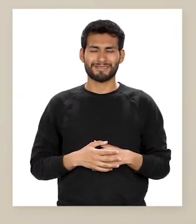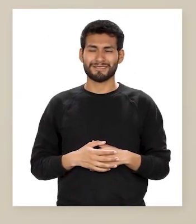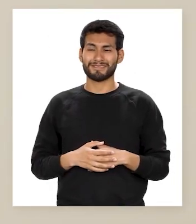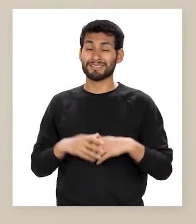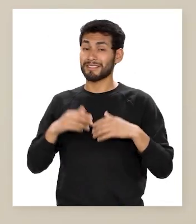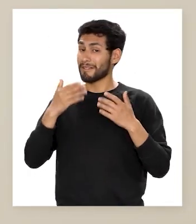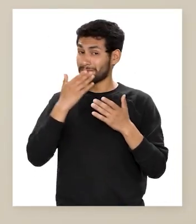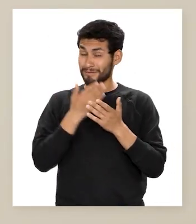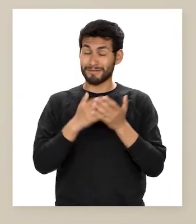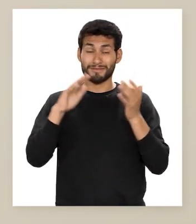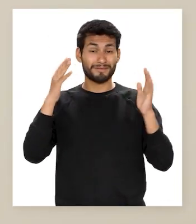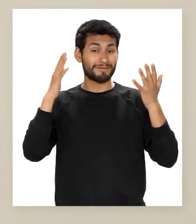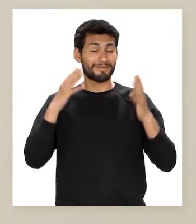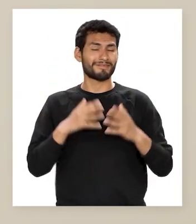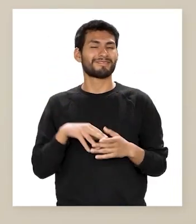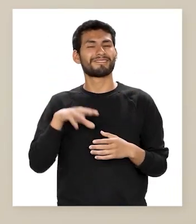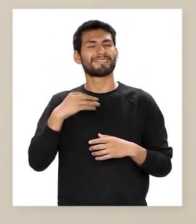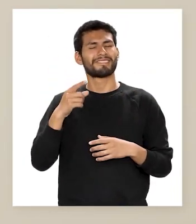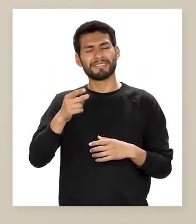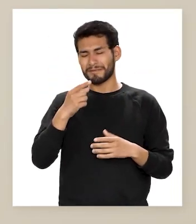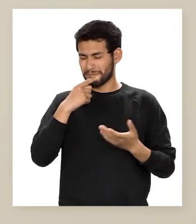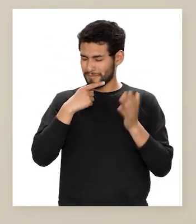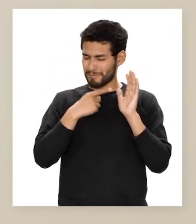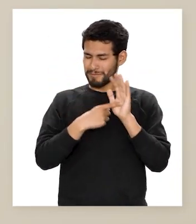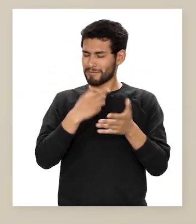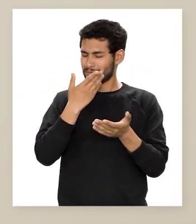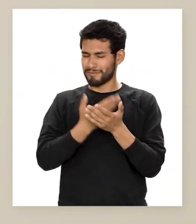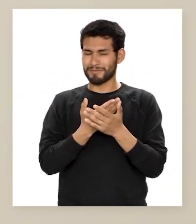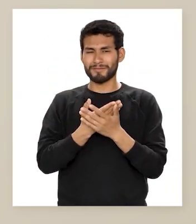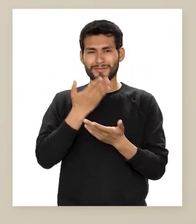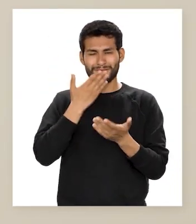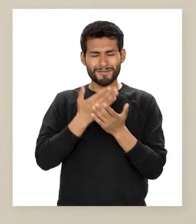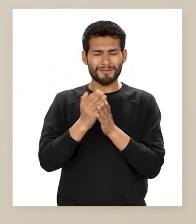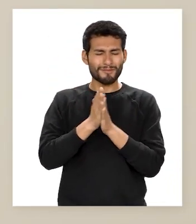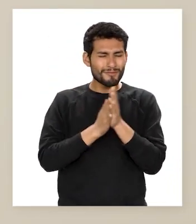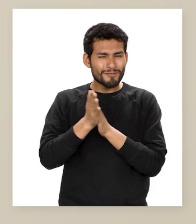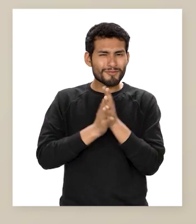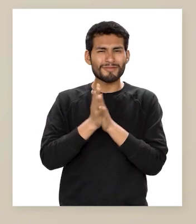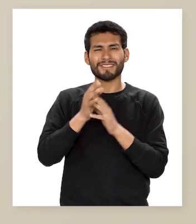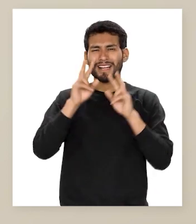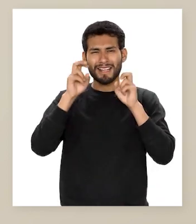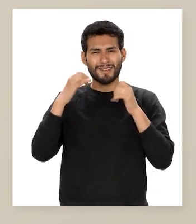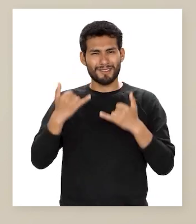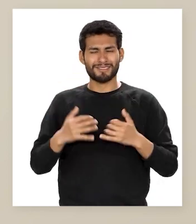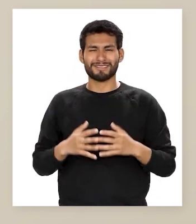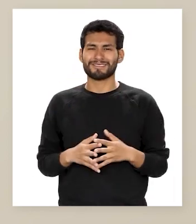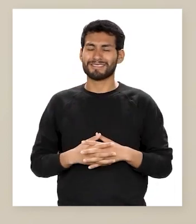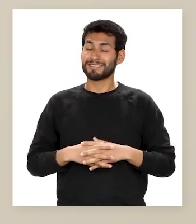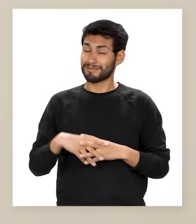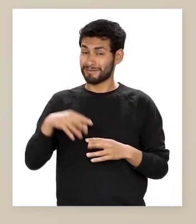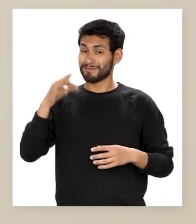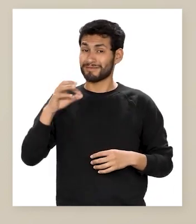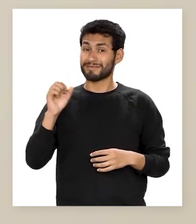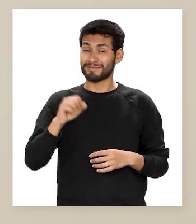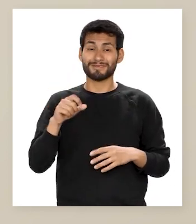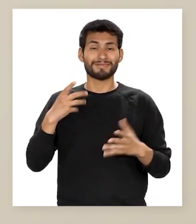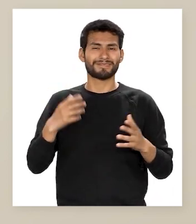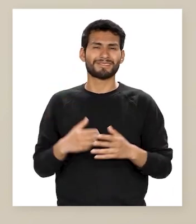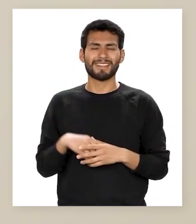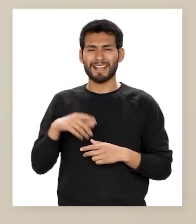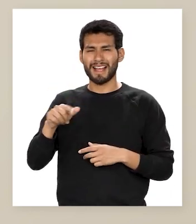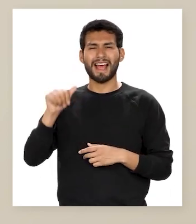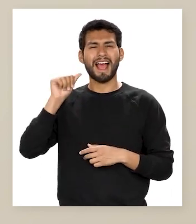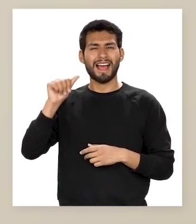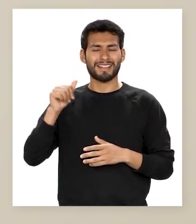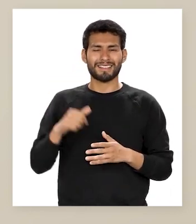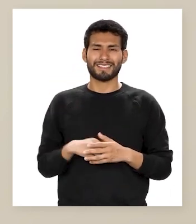Los felicito nuevamente Porque están demostrando que les ponen mucho entusiasmo a los temas del día Efectivamente, se trata de la